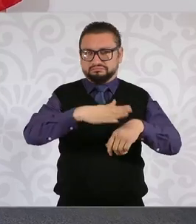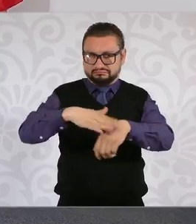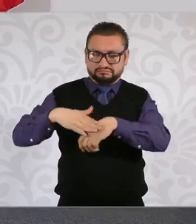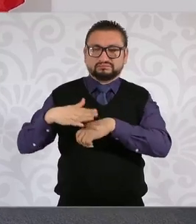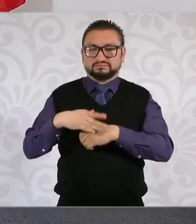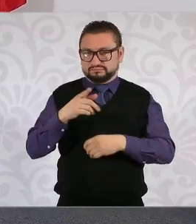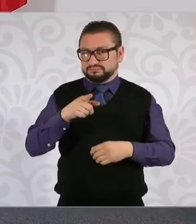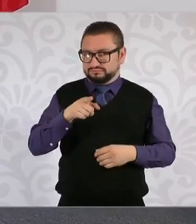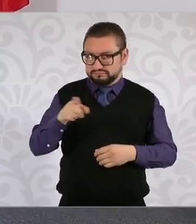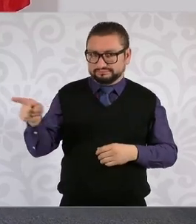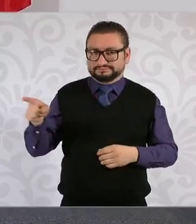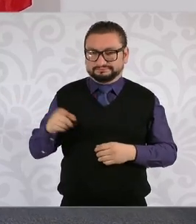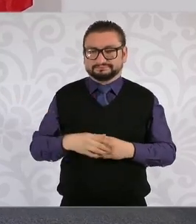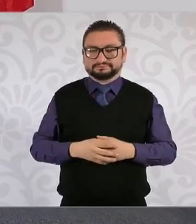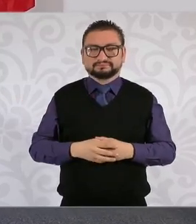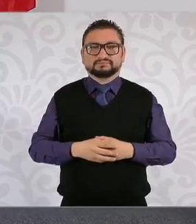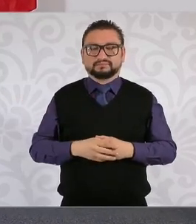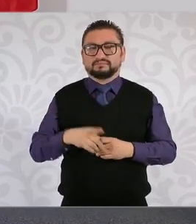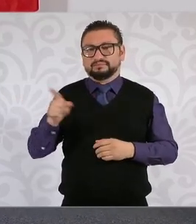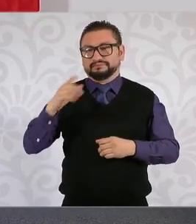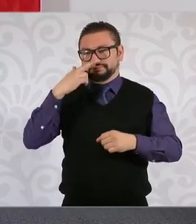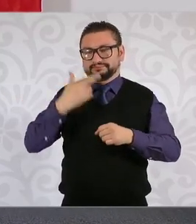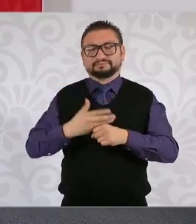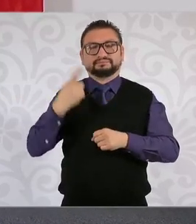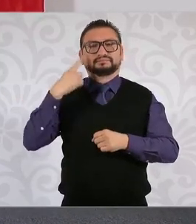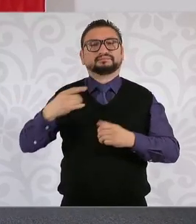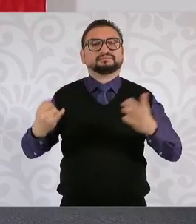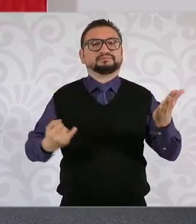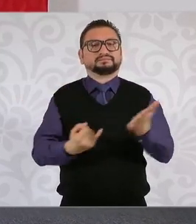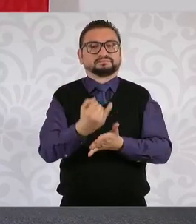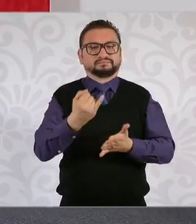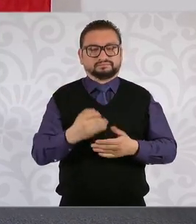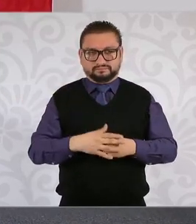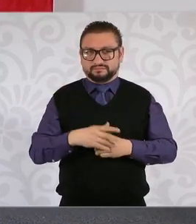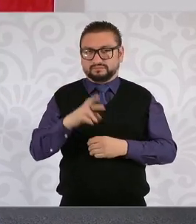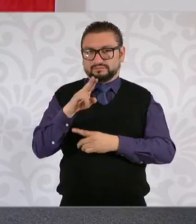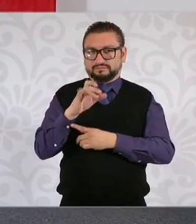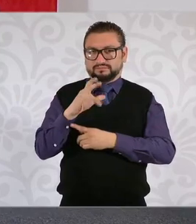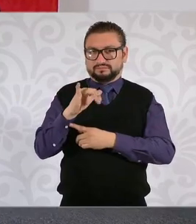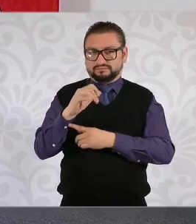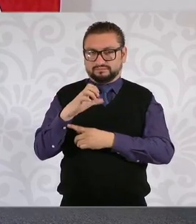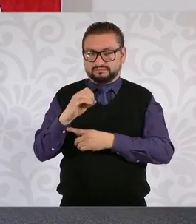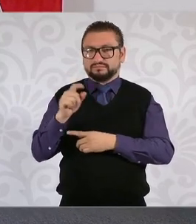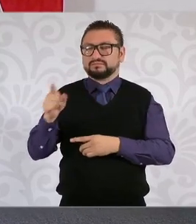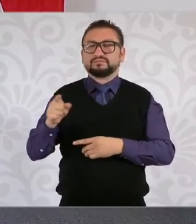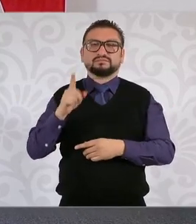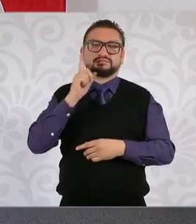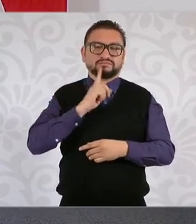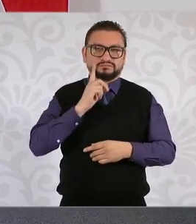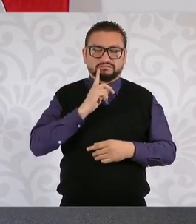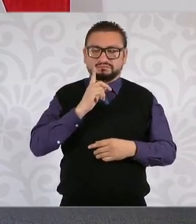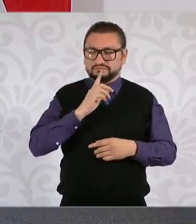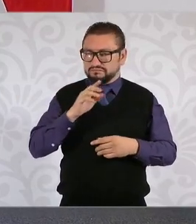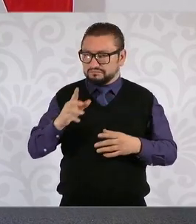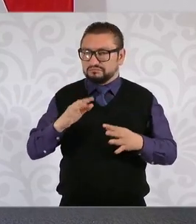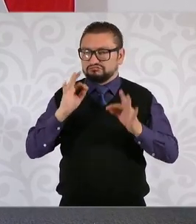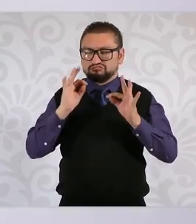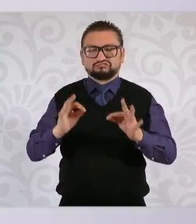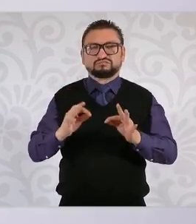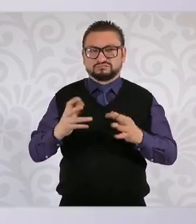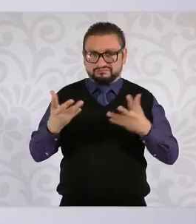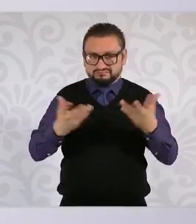tendrán que decidir. Rosario, pues es de alguna manera un símbolo